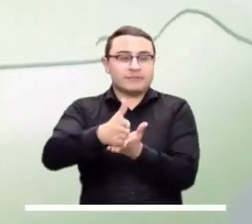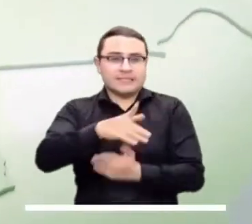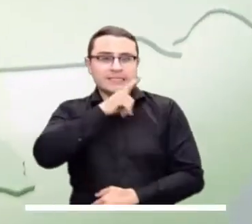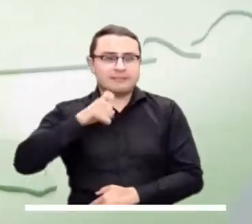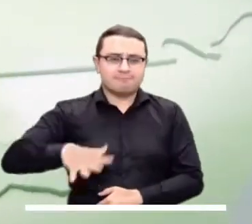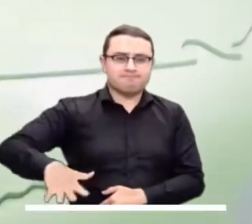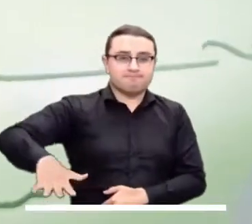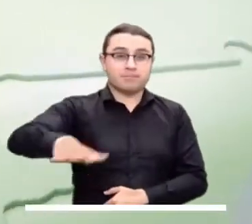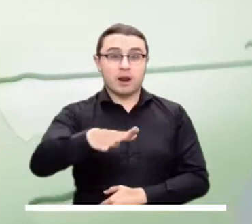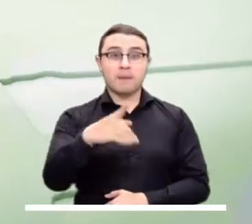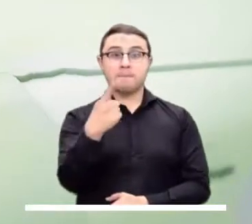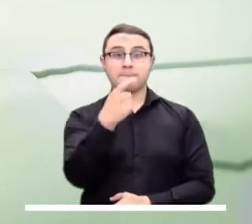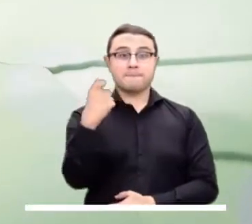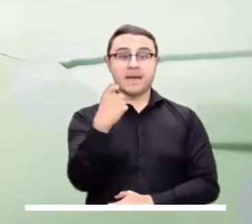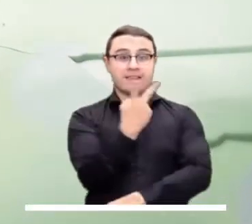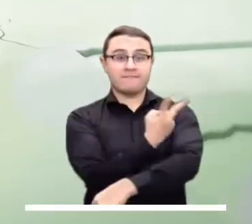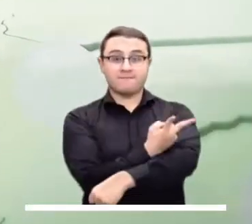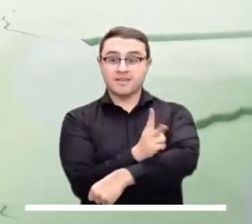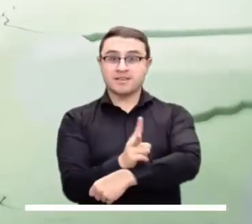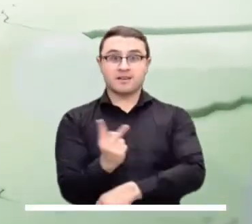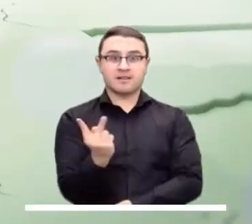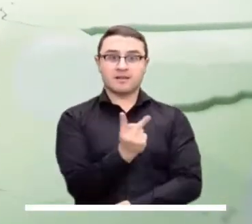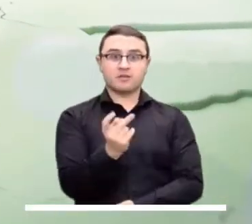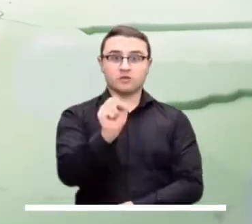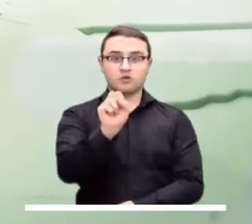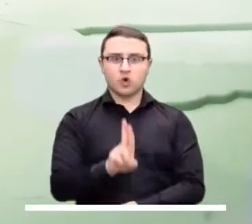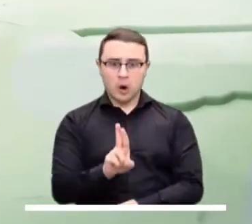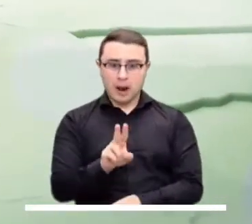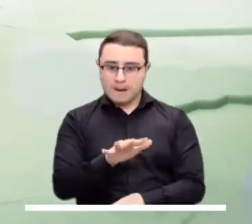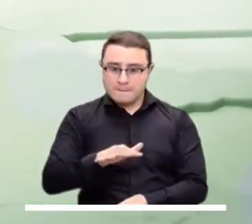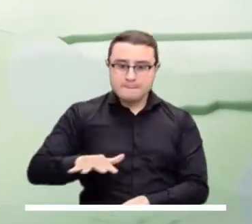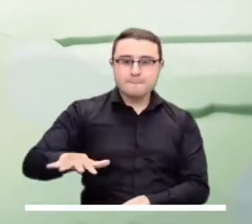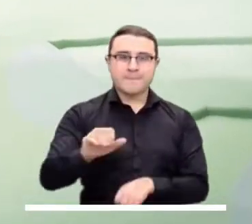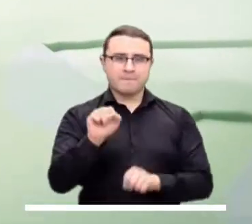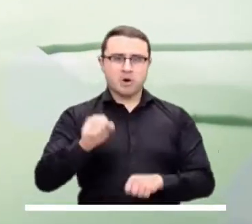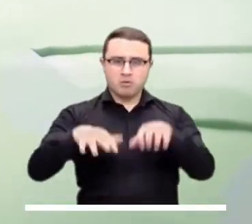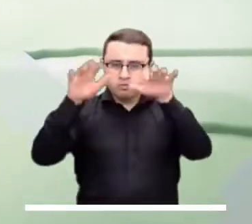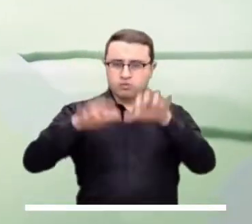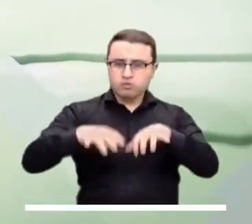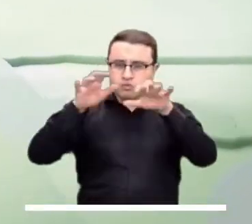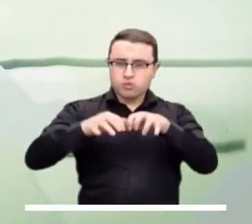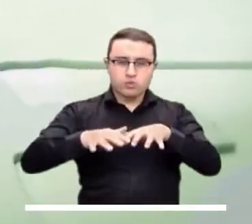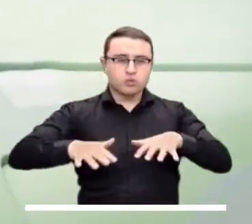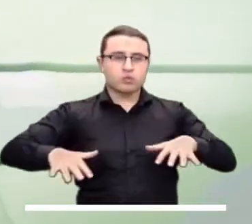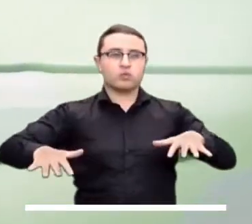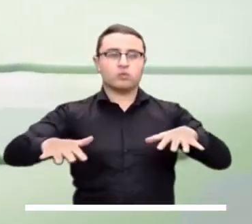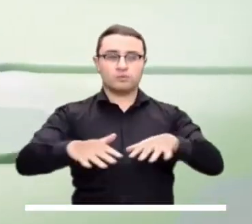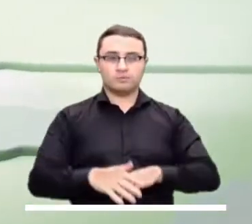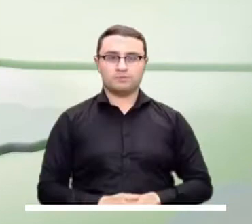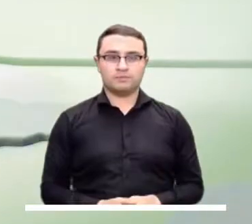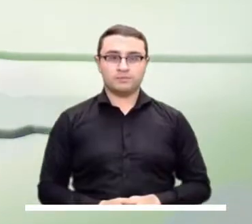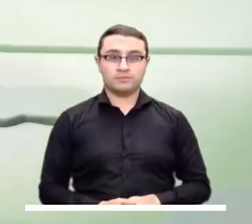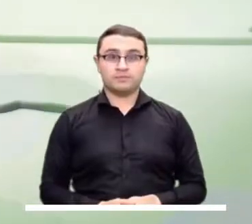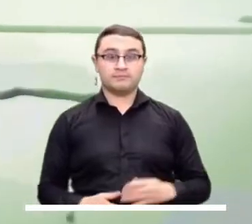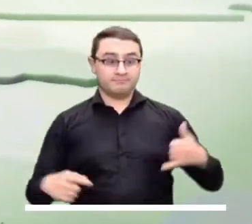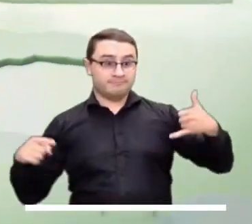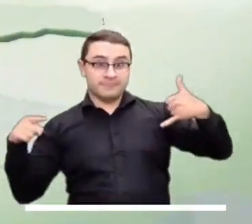Si bien sigue el tiempo seco predominando en la Orinoquía, el sur de Meta y Bichada podrían presentarse precipitaciones dispersas.